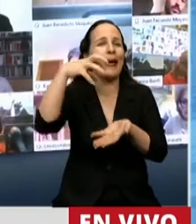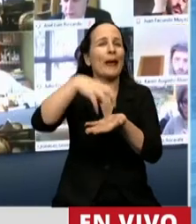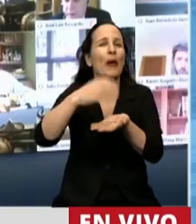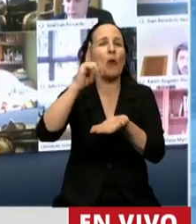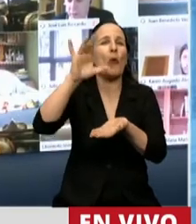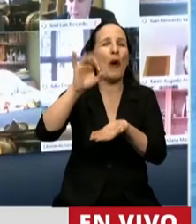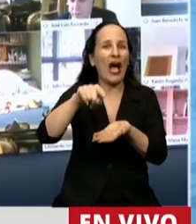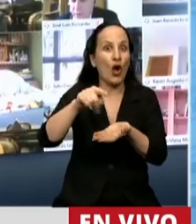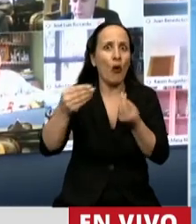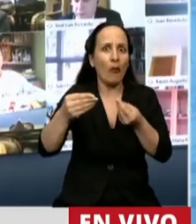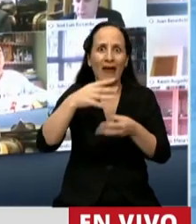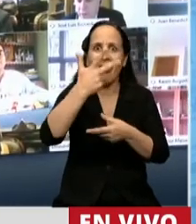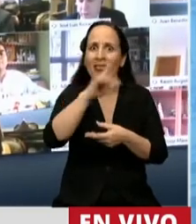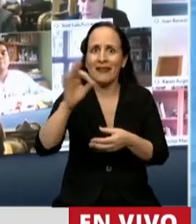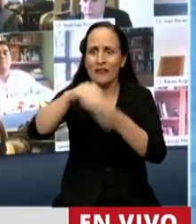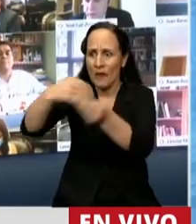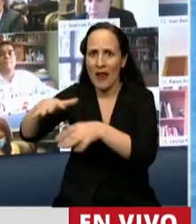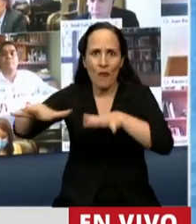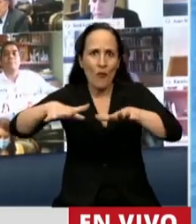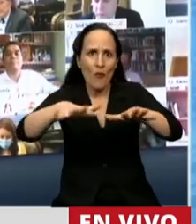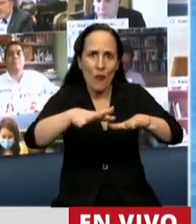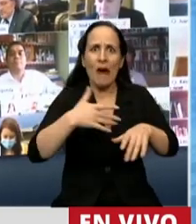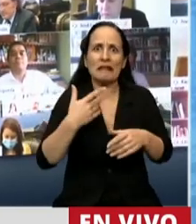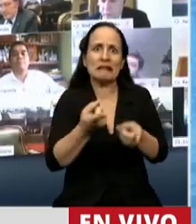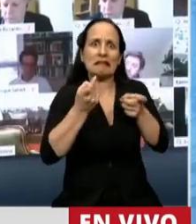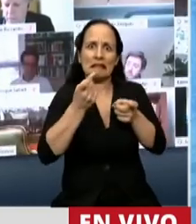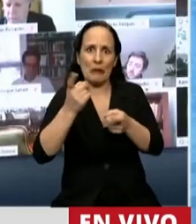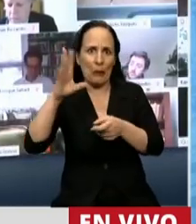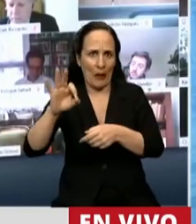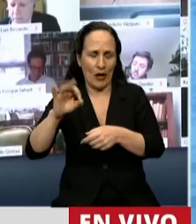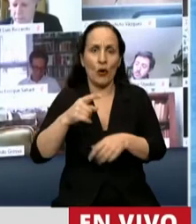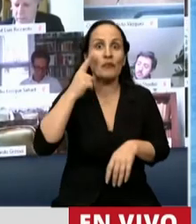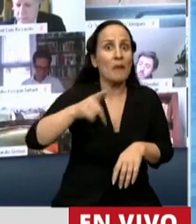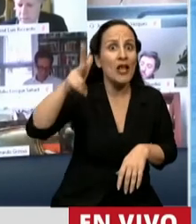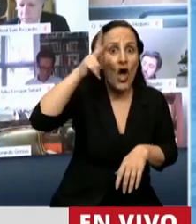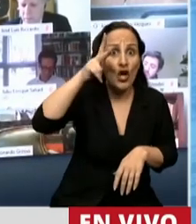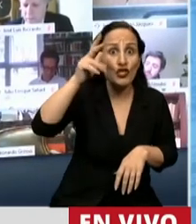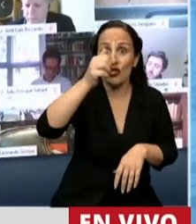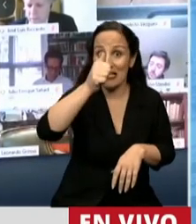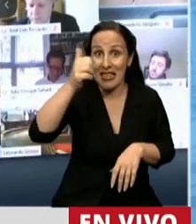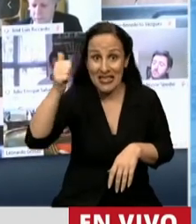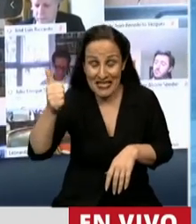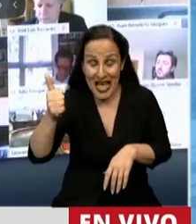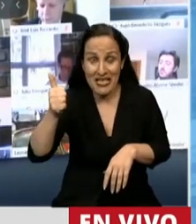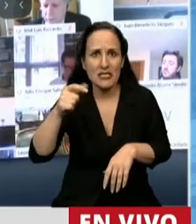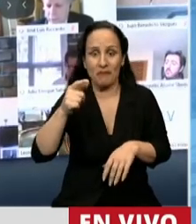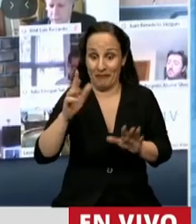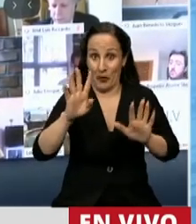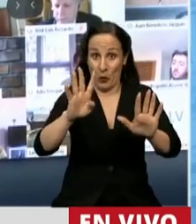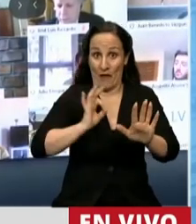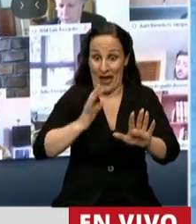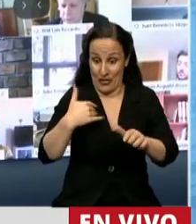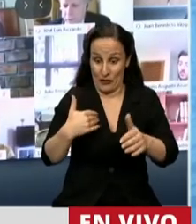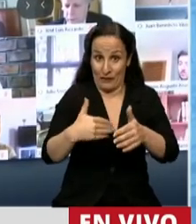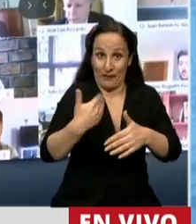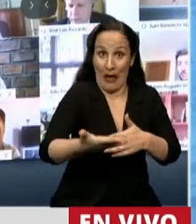la actividad económica lo recomendaba. En 1866, apenas nueve años después, ya